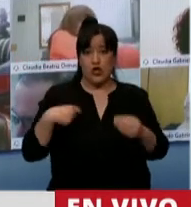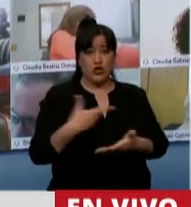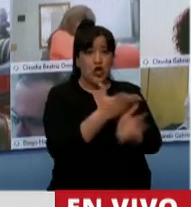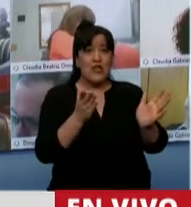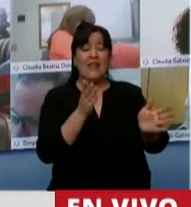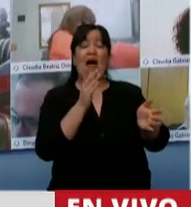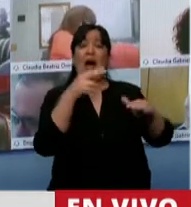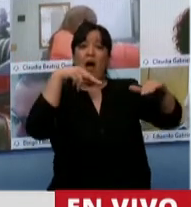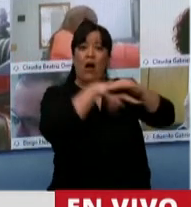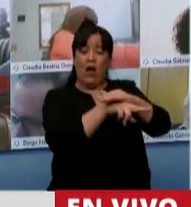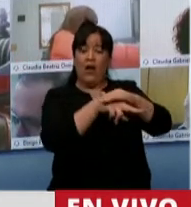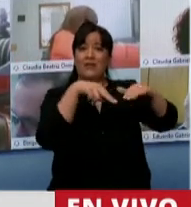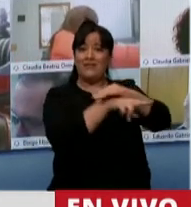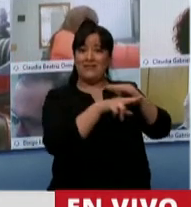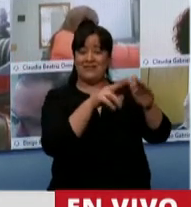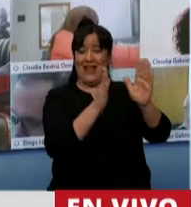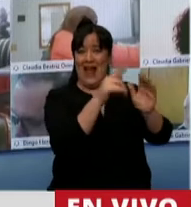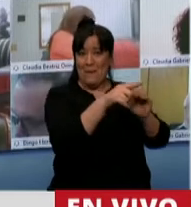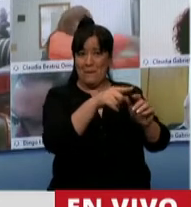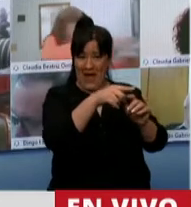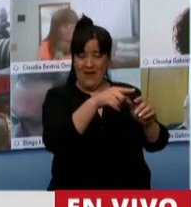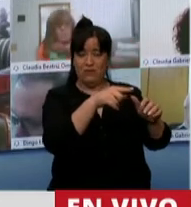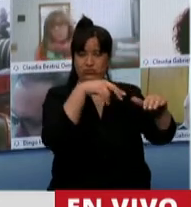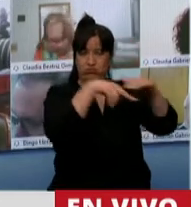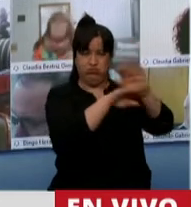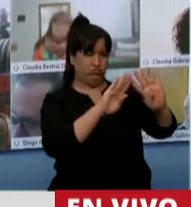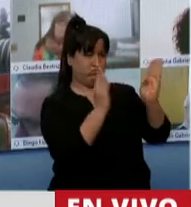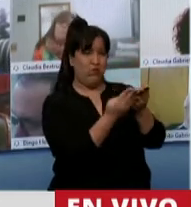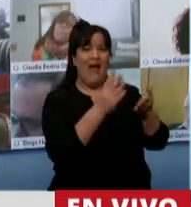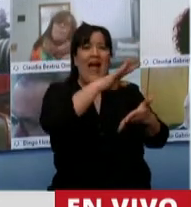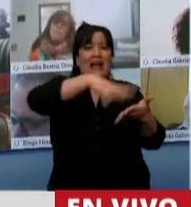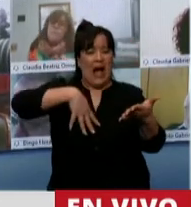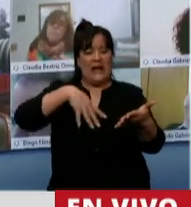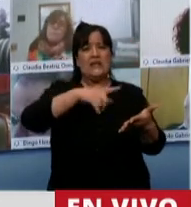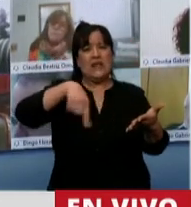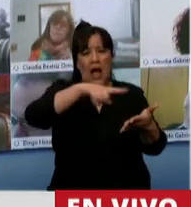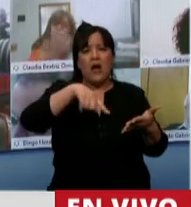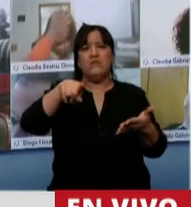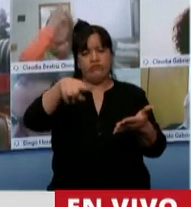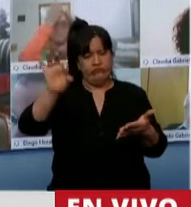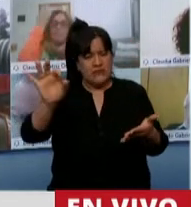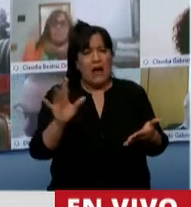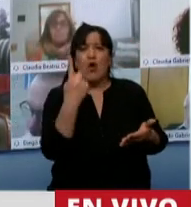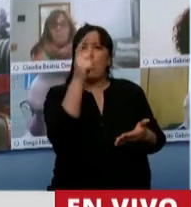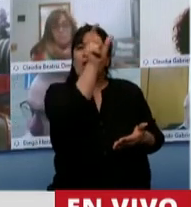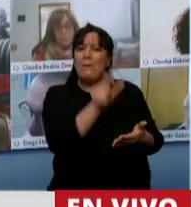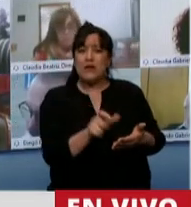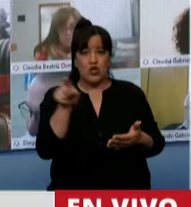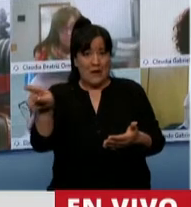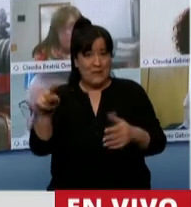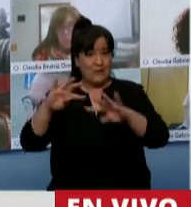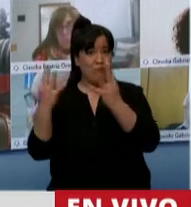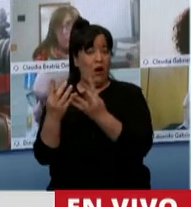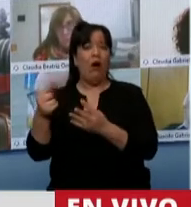Terapia Intensiva saca un documento de una carta tan sentida como la que conocemos todos, que un integrante de esta Cámara